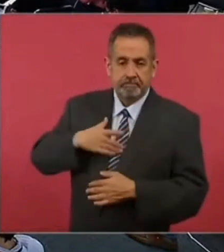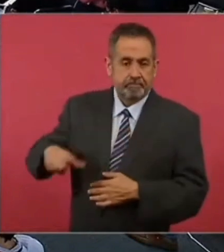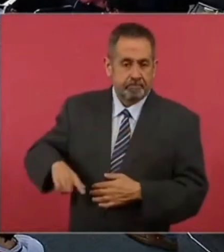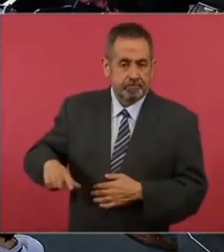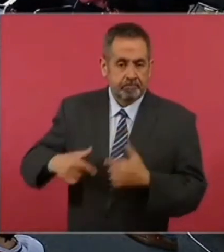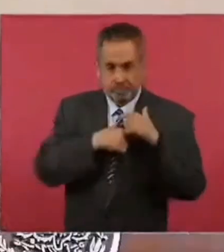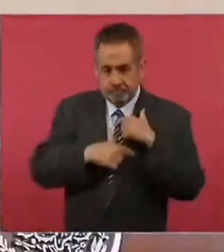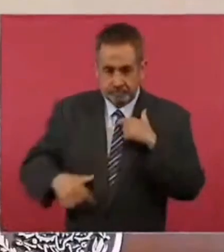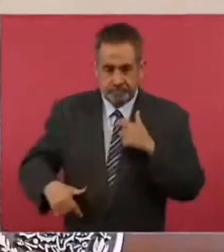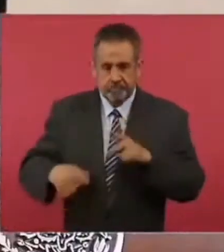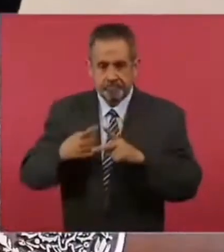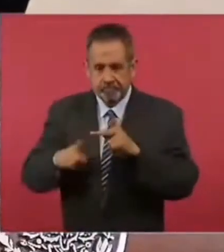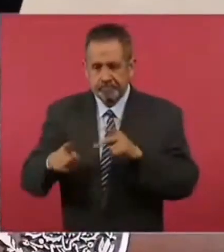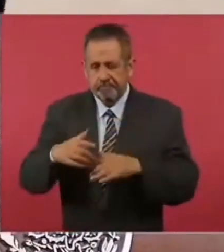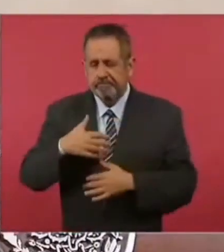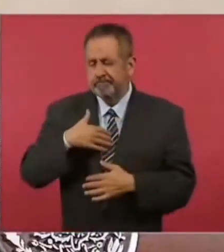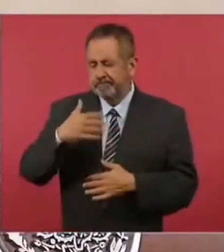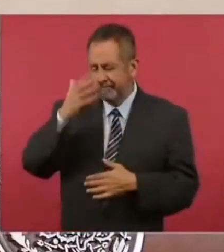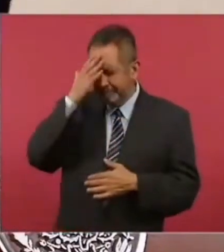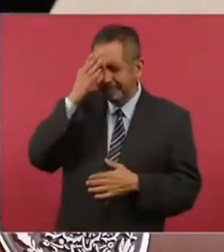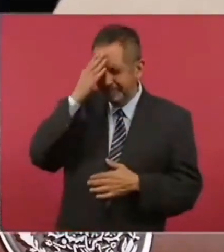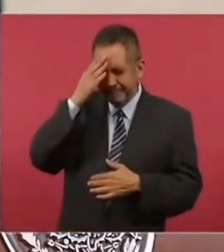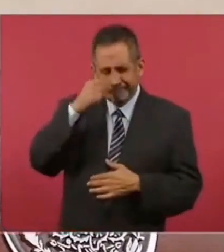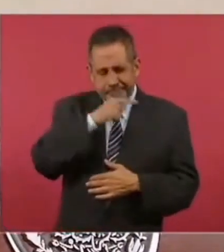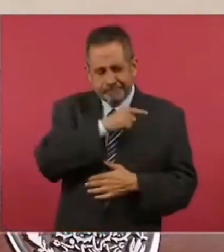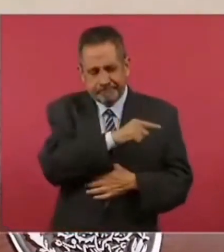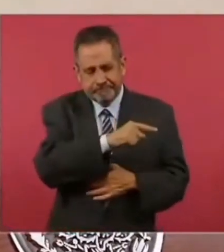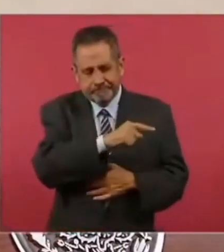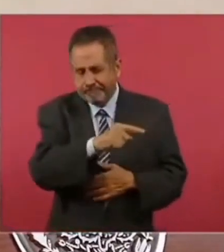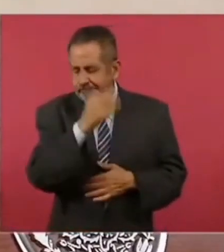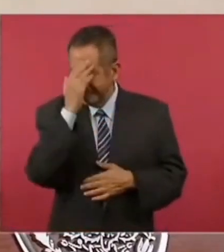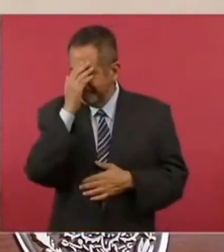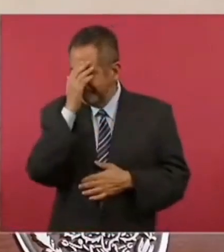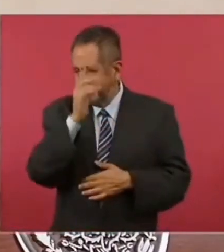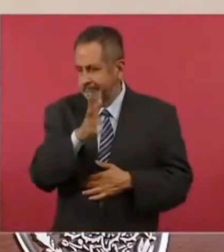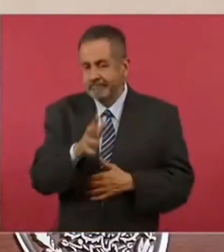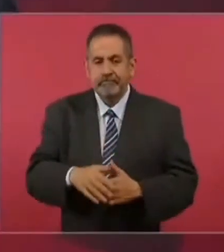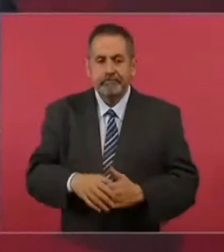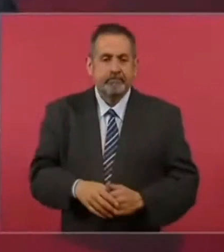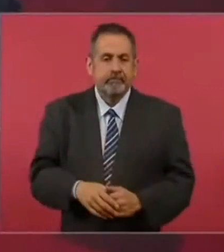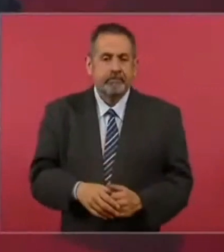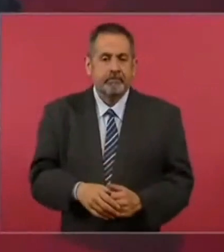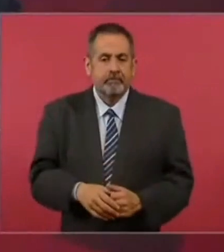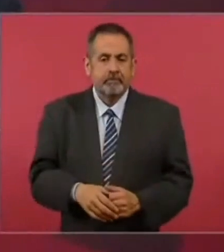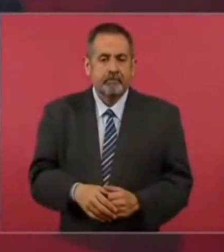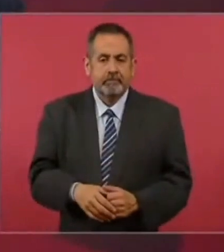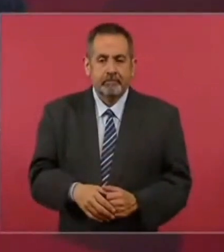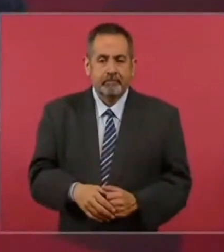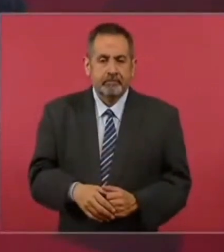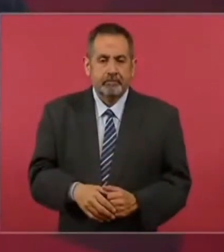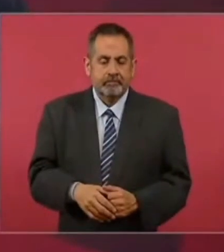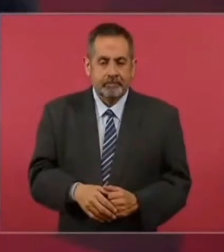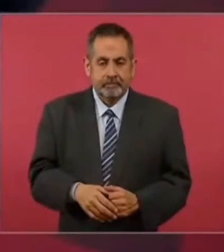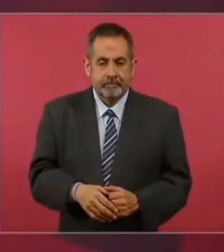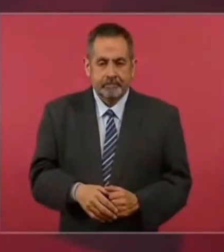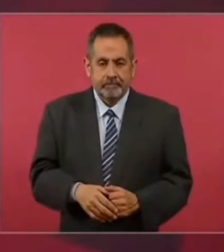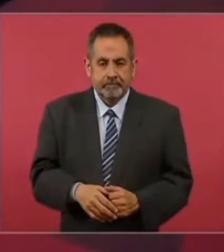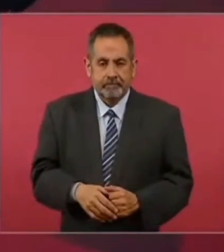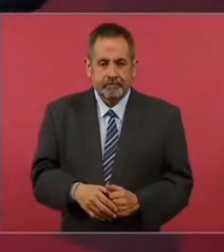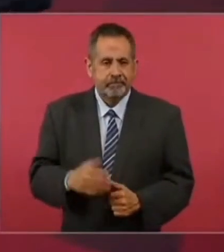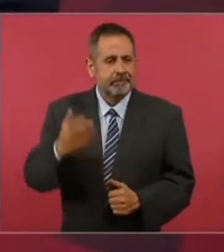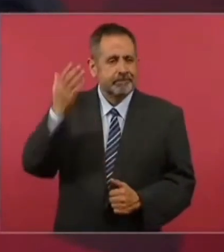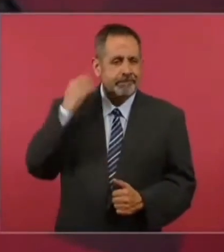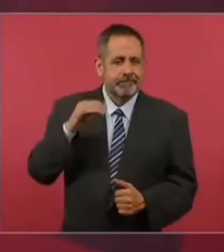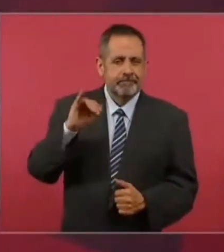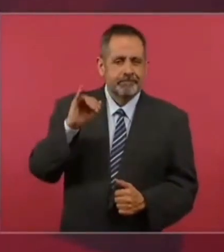yo ya conocía el sistema IMSS